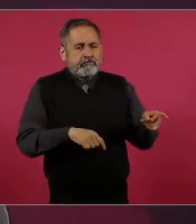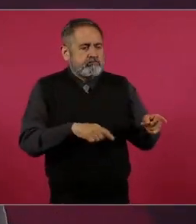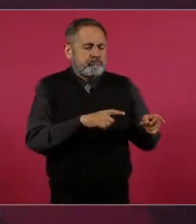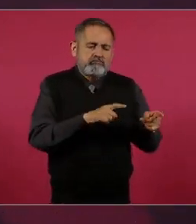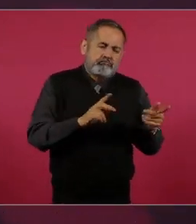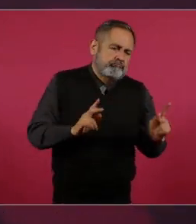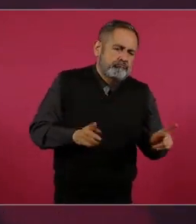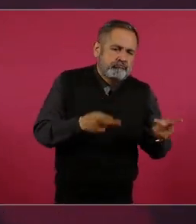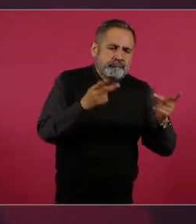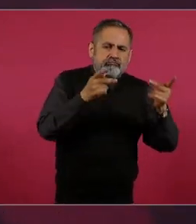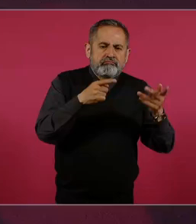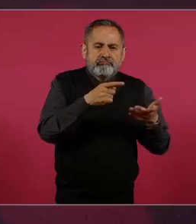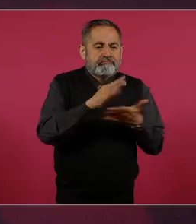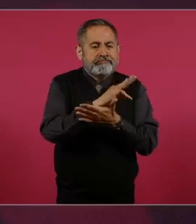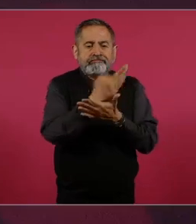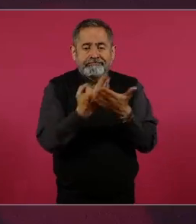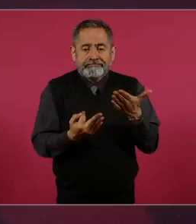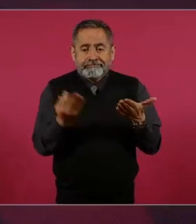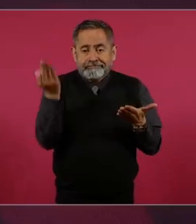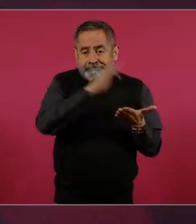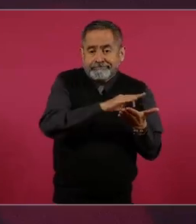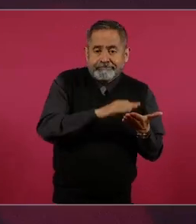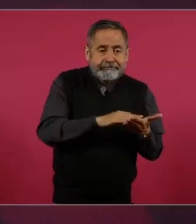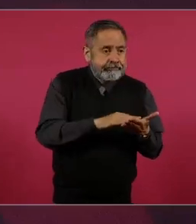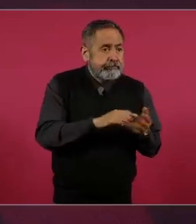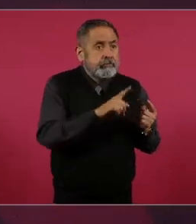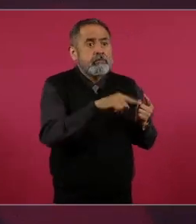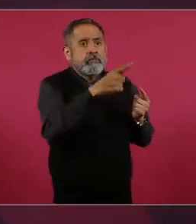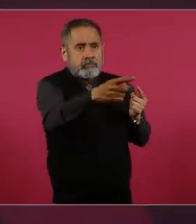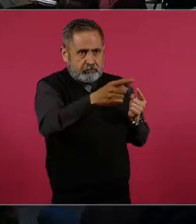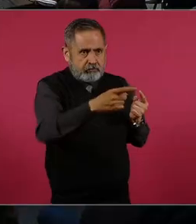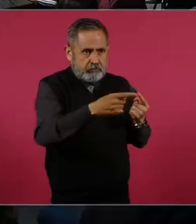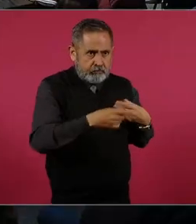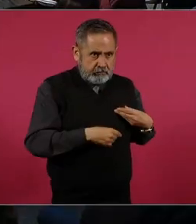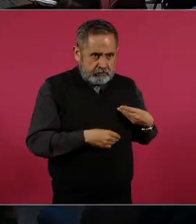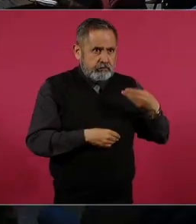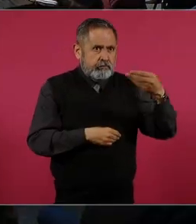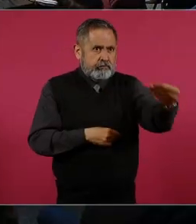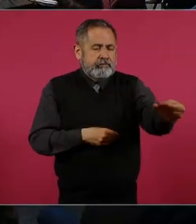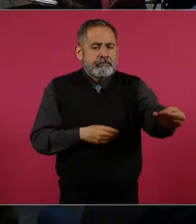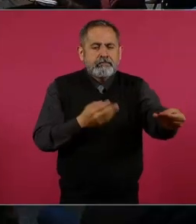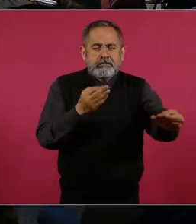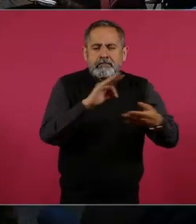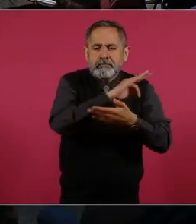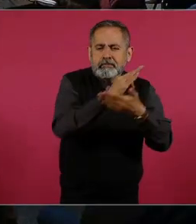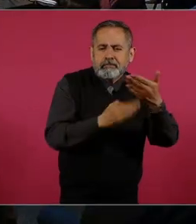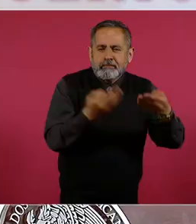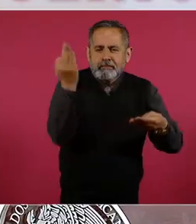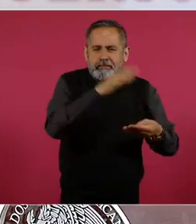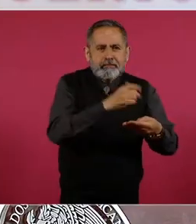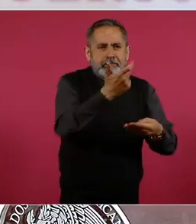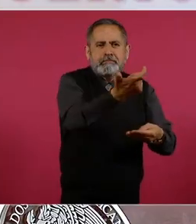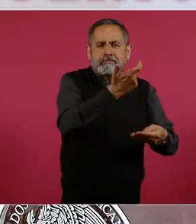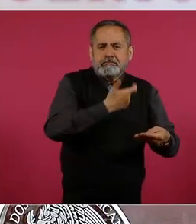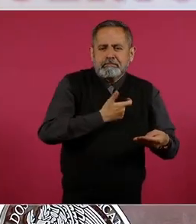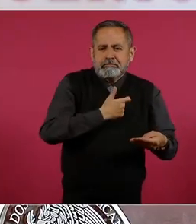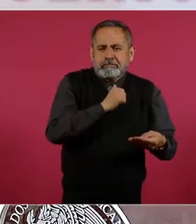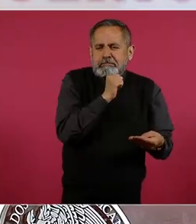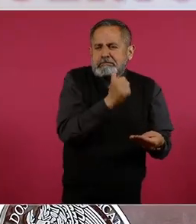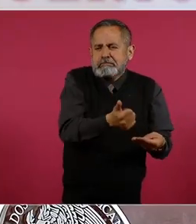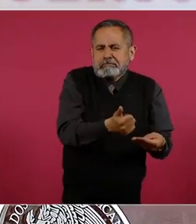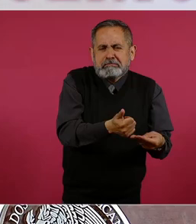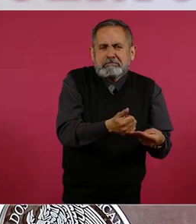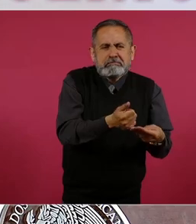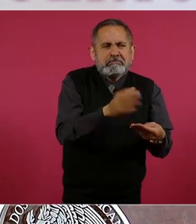este tipo de facturas para que las consumieran grandes y medianas empresas de todo tipo